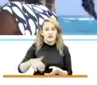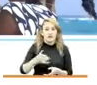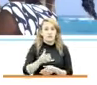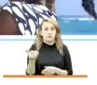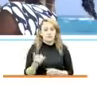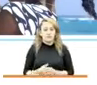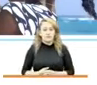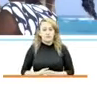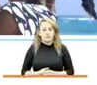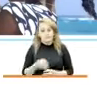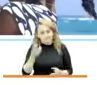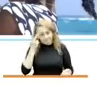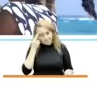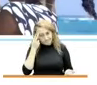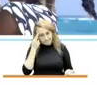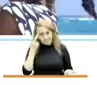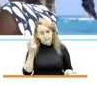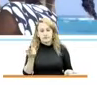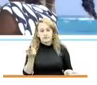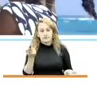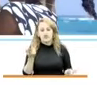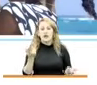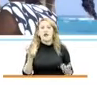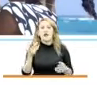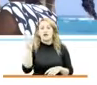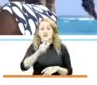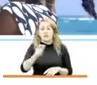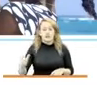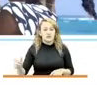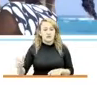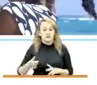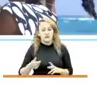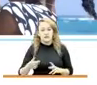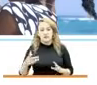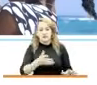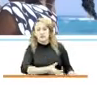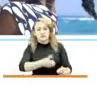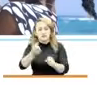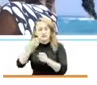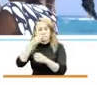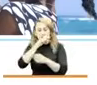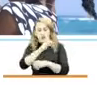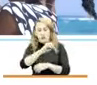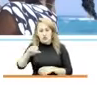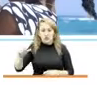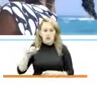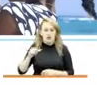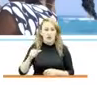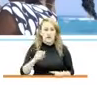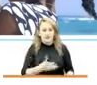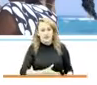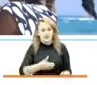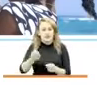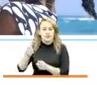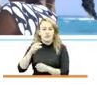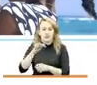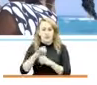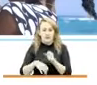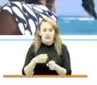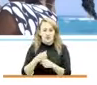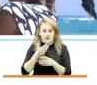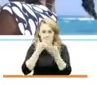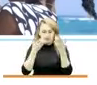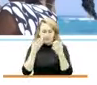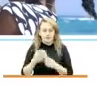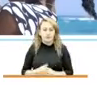trabajando en contra de los criminales que están reclutando a los niños y niñas desde los 9 años. La atención